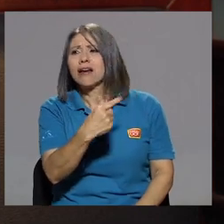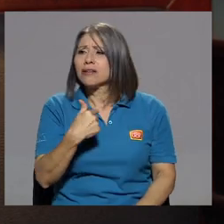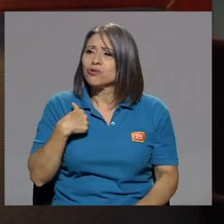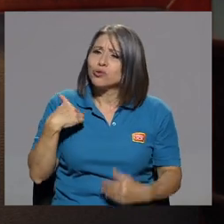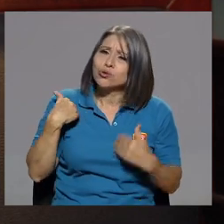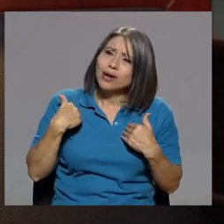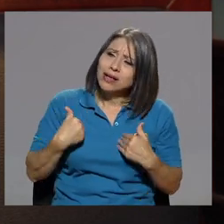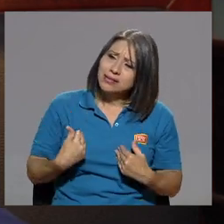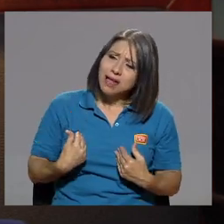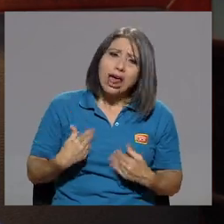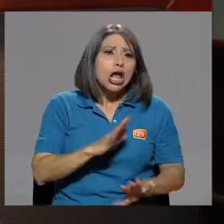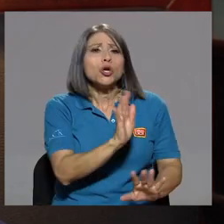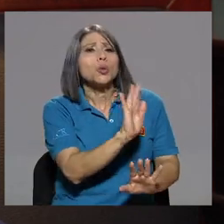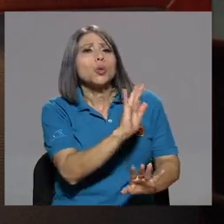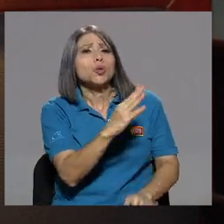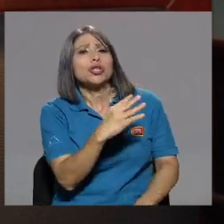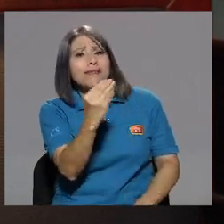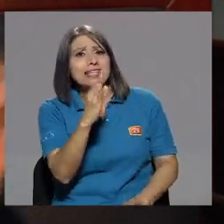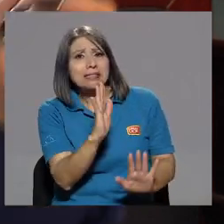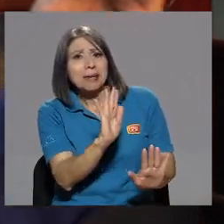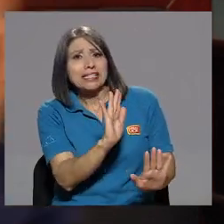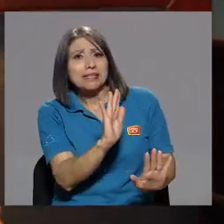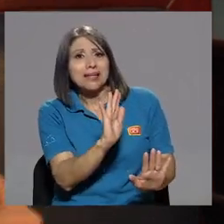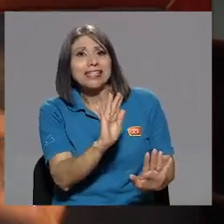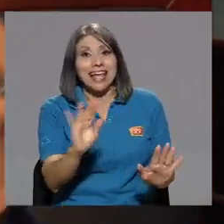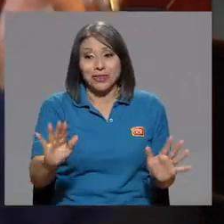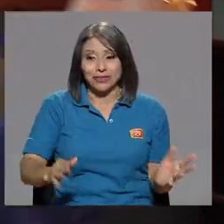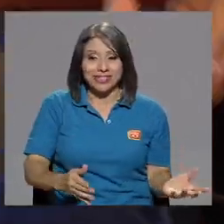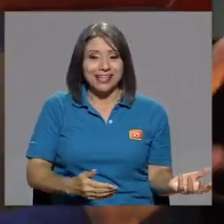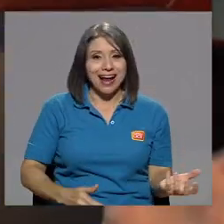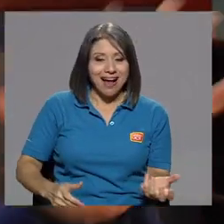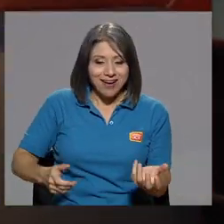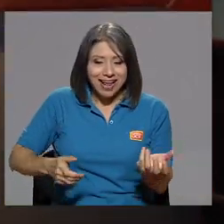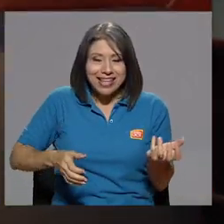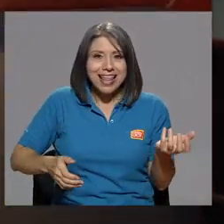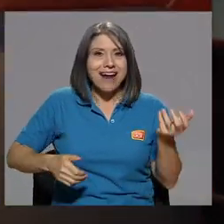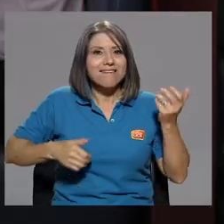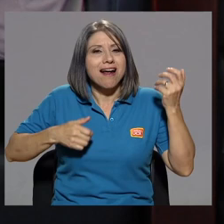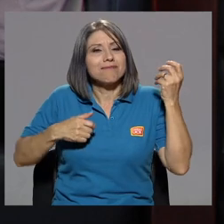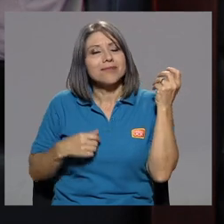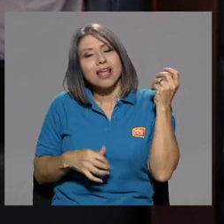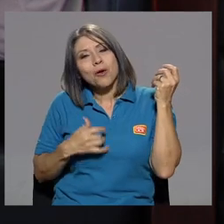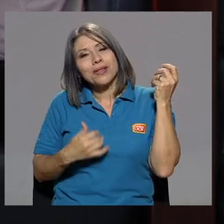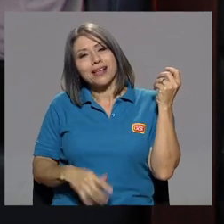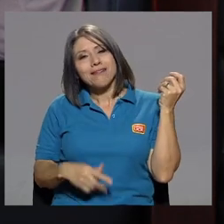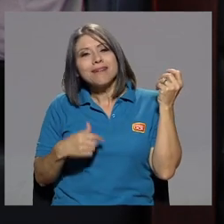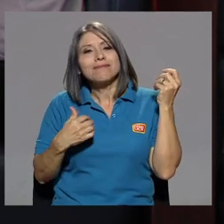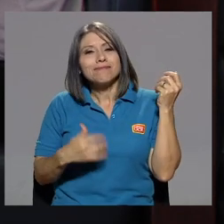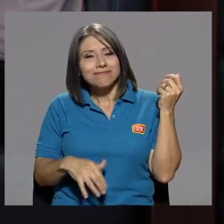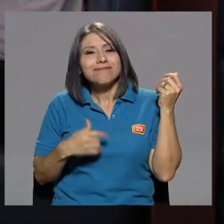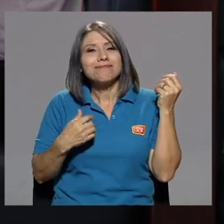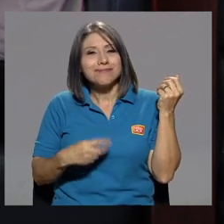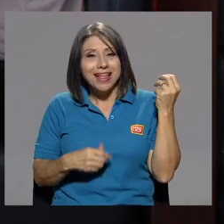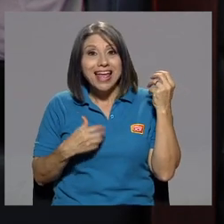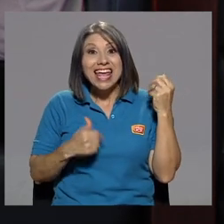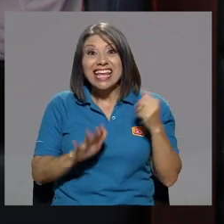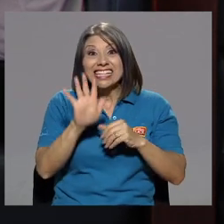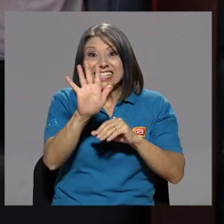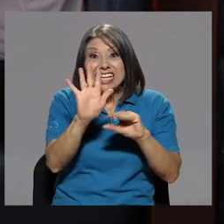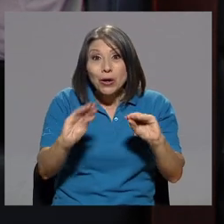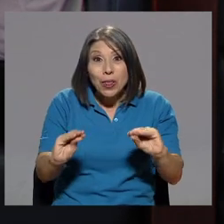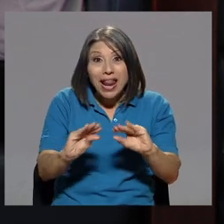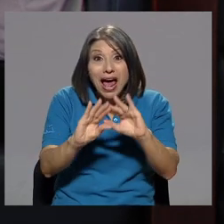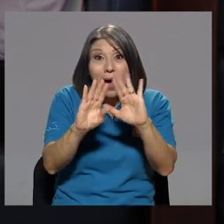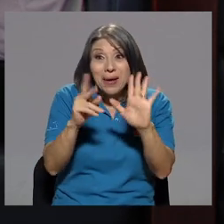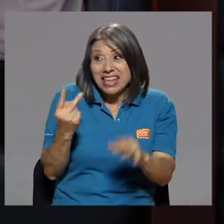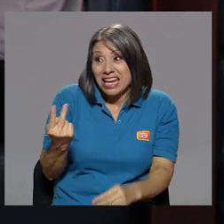cansada, Navarrete. No, no, no se vayan, espérese. Sacaba la guitarra y ahí comenzaba. Y eran las cinco de la mañana y nosotros ahí. Y me dice, no,